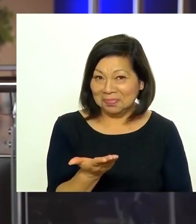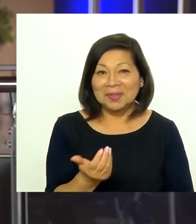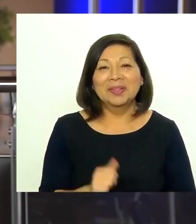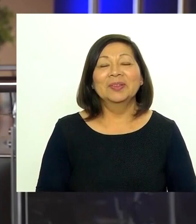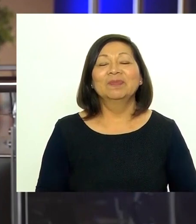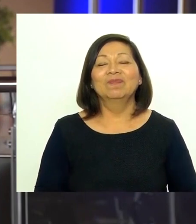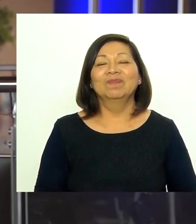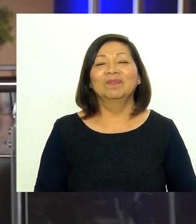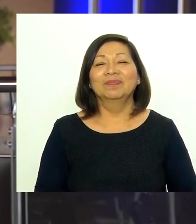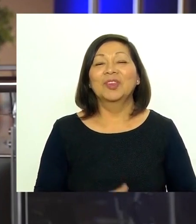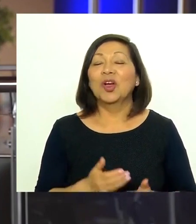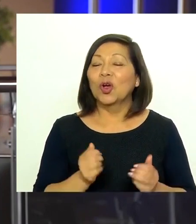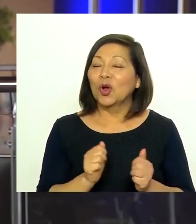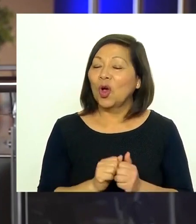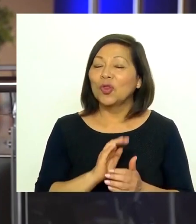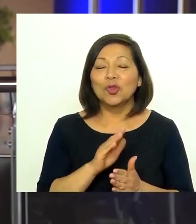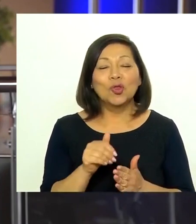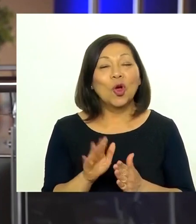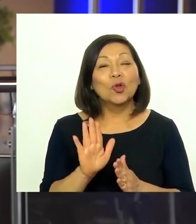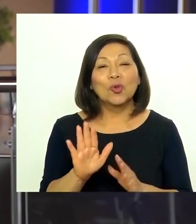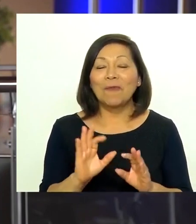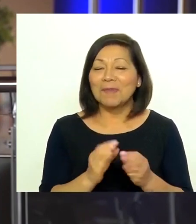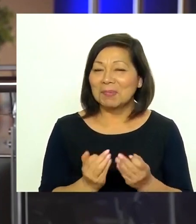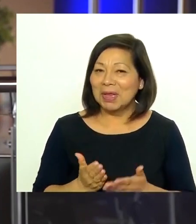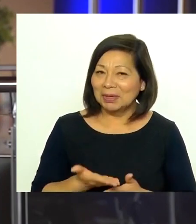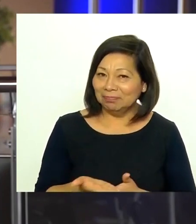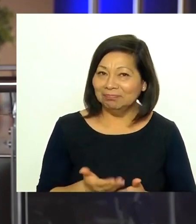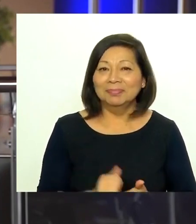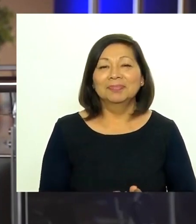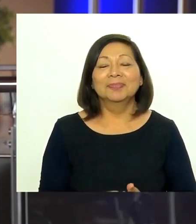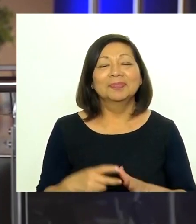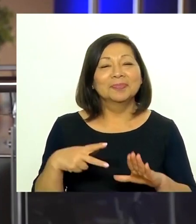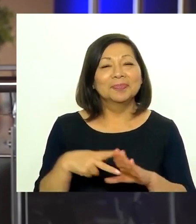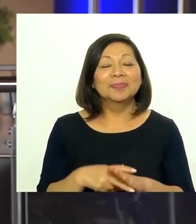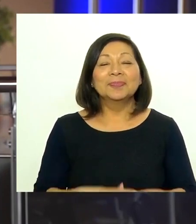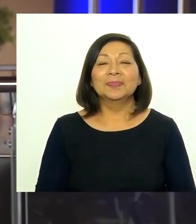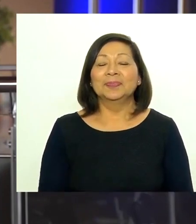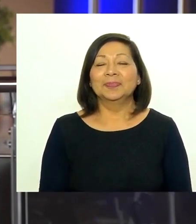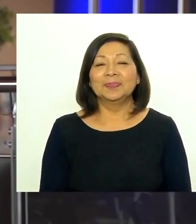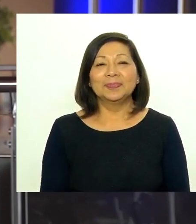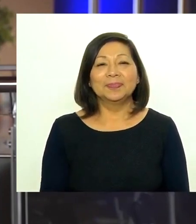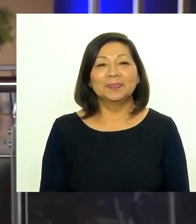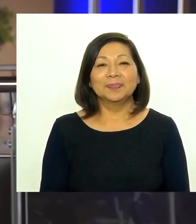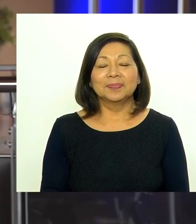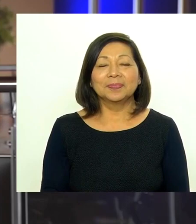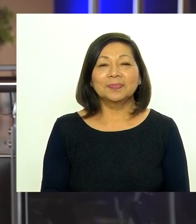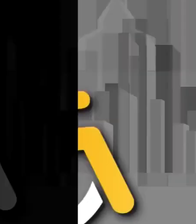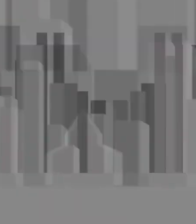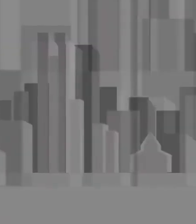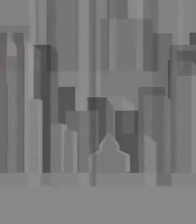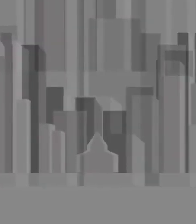que están a tiempo de participar. Vayan con toda la familia. Una pausa y ya volvemos.